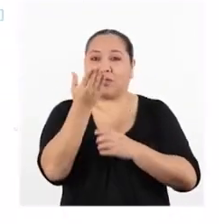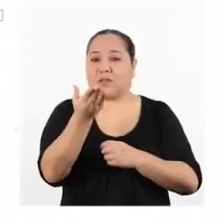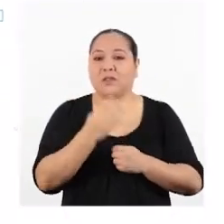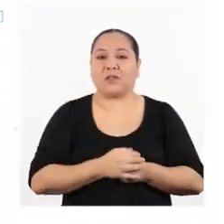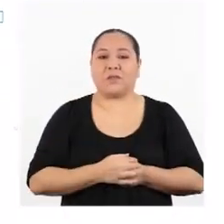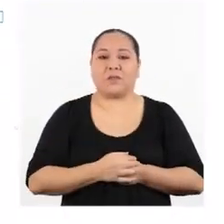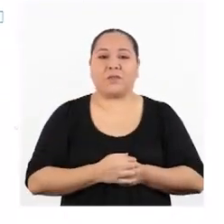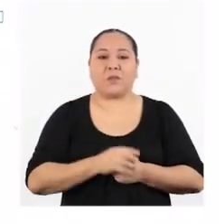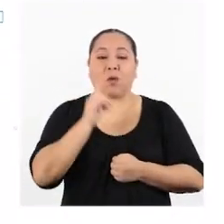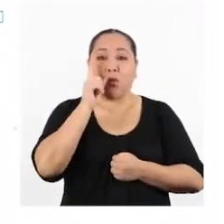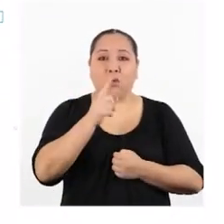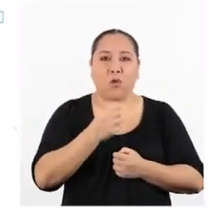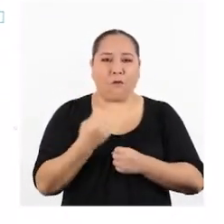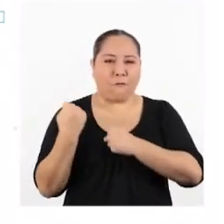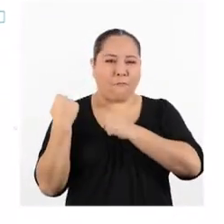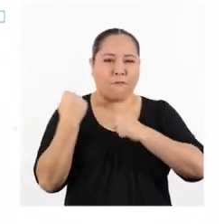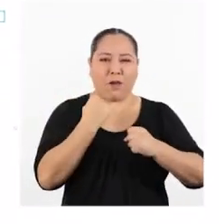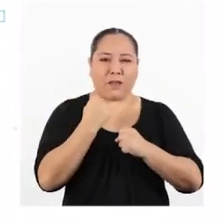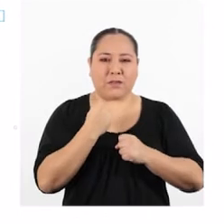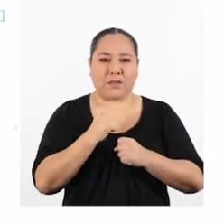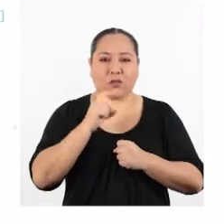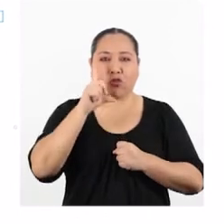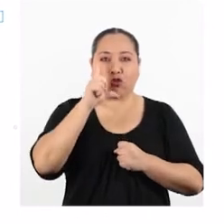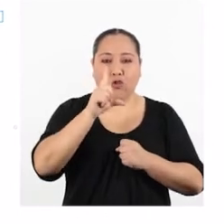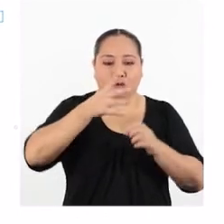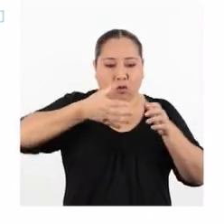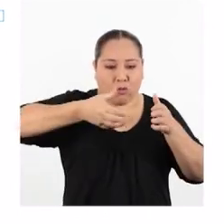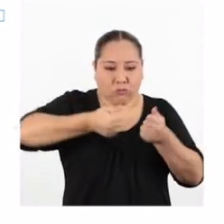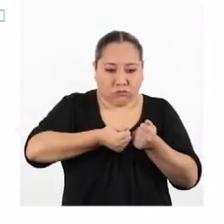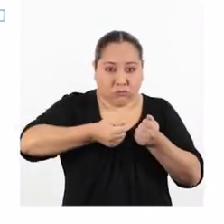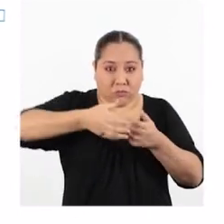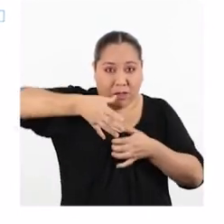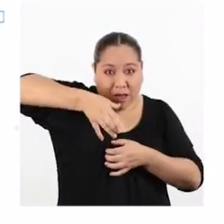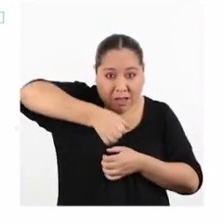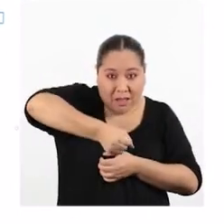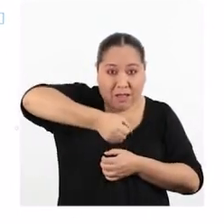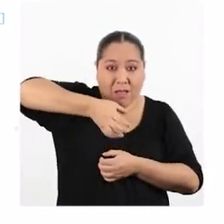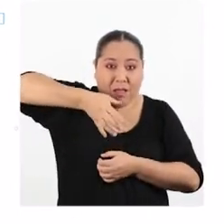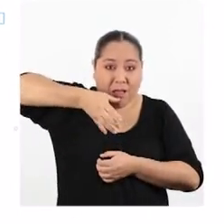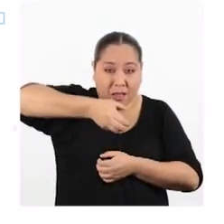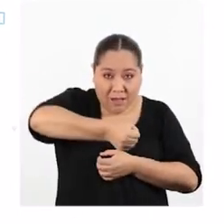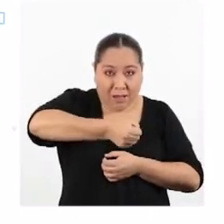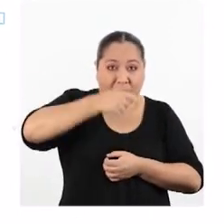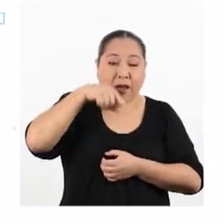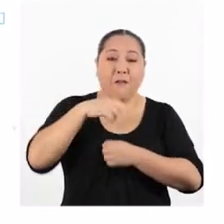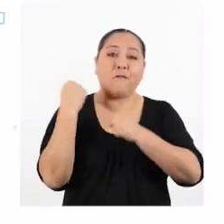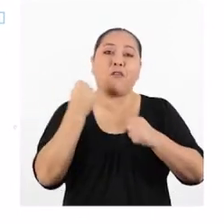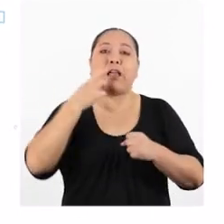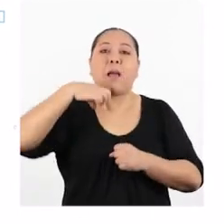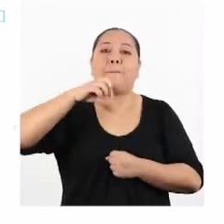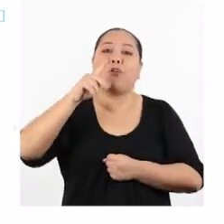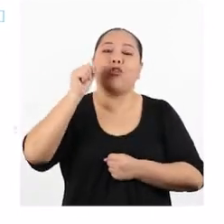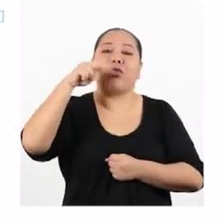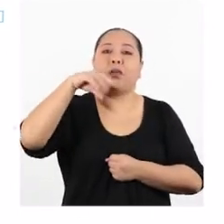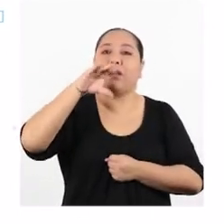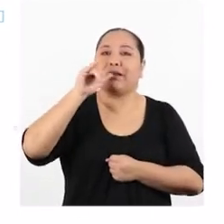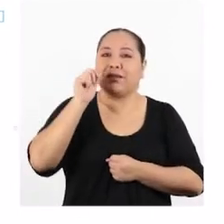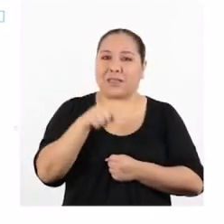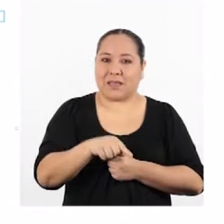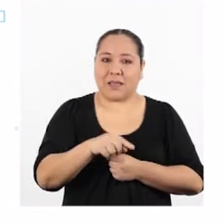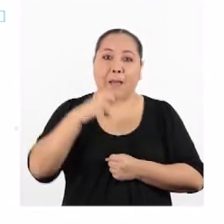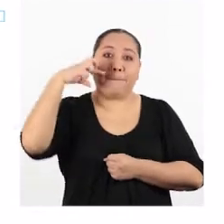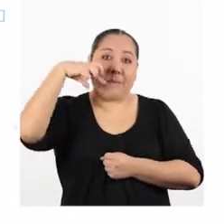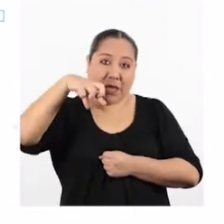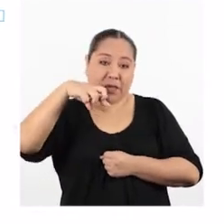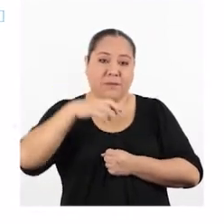uno hace fuerza sobre los dos brazos del mango y esta es la fuerza que se llama potencia, o sea, P.